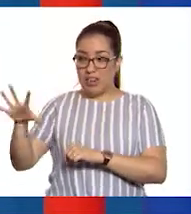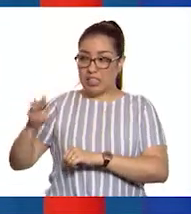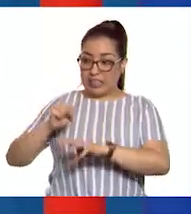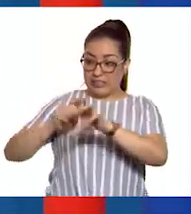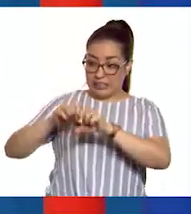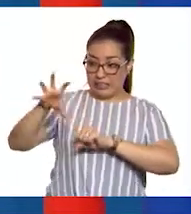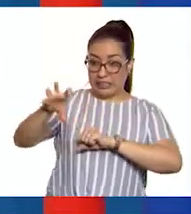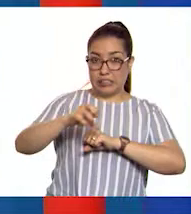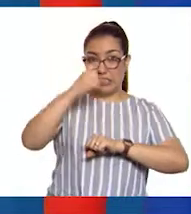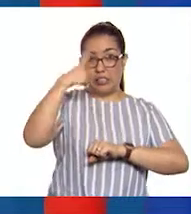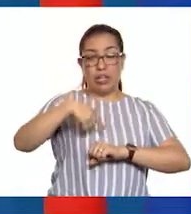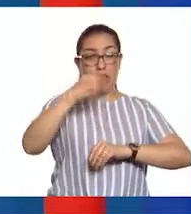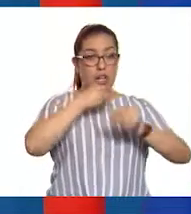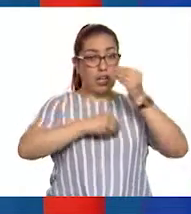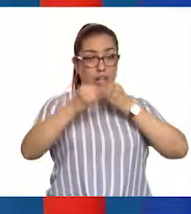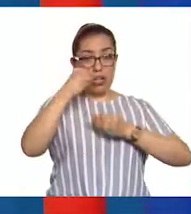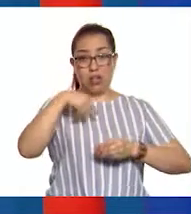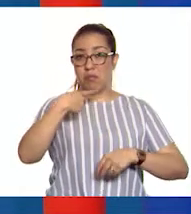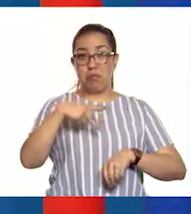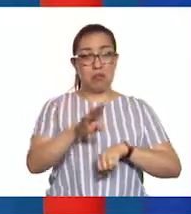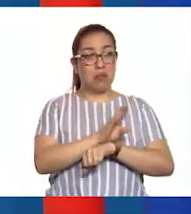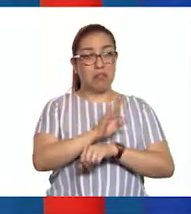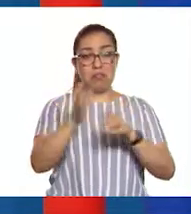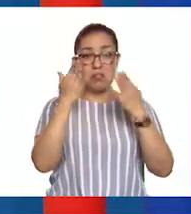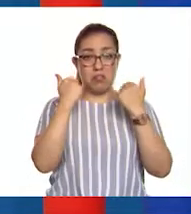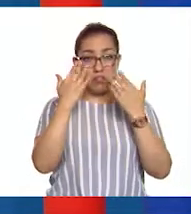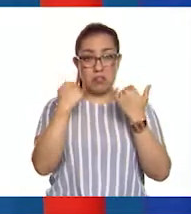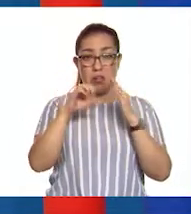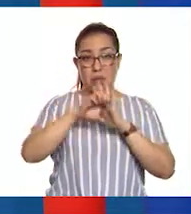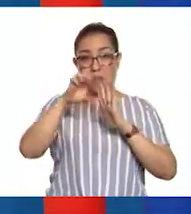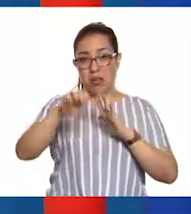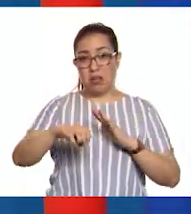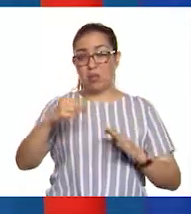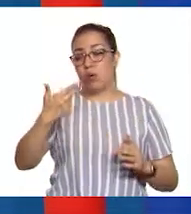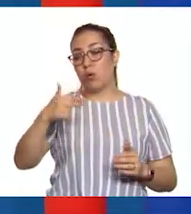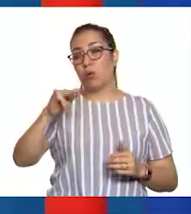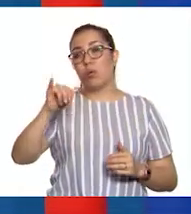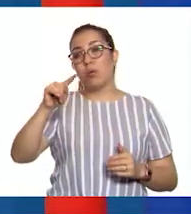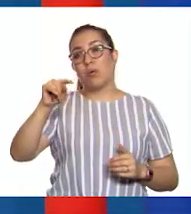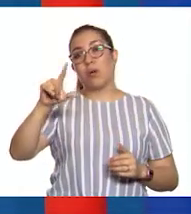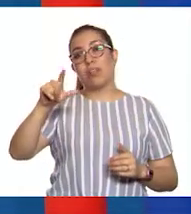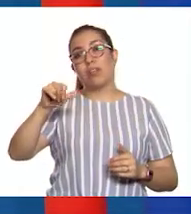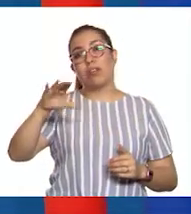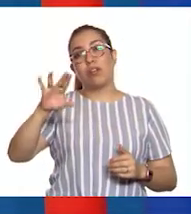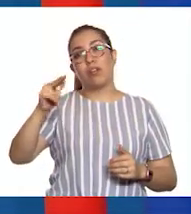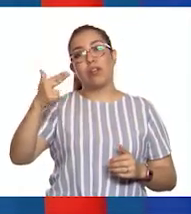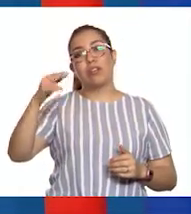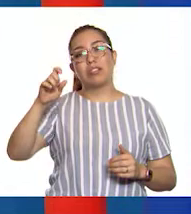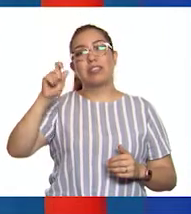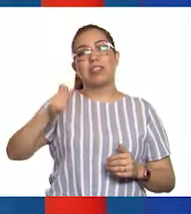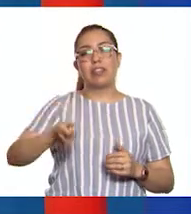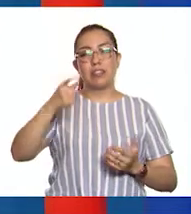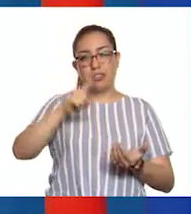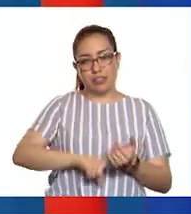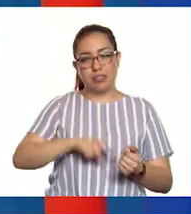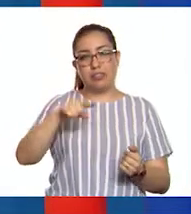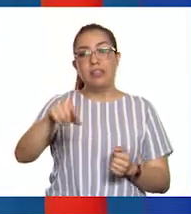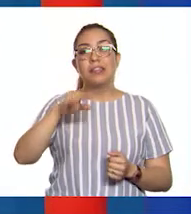Como por ejemplo el huitlacoche, que ese es el que crece en los granos del maíz, ¿verdad? Y que por cierto,